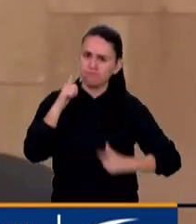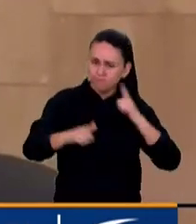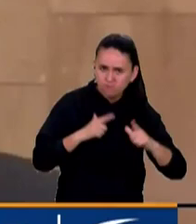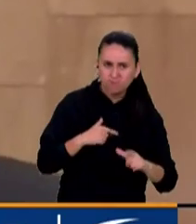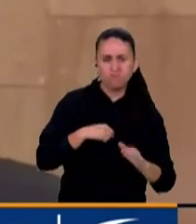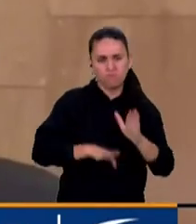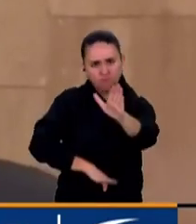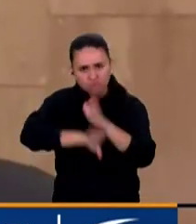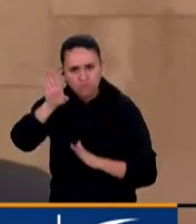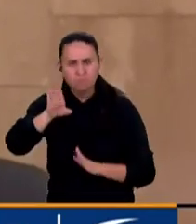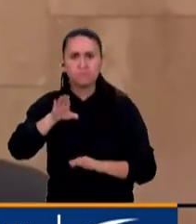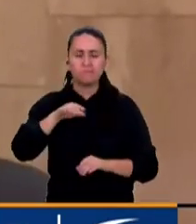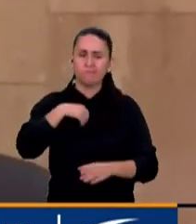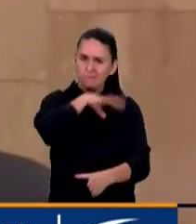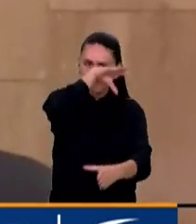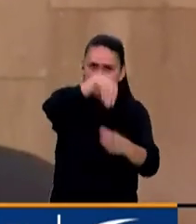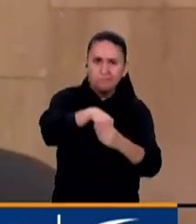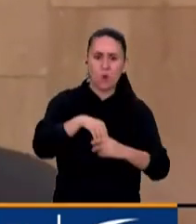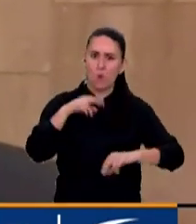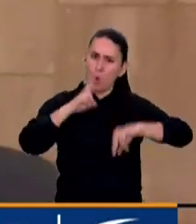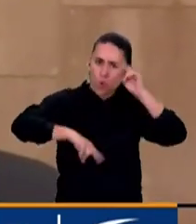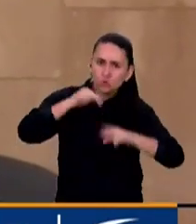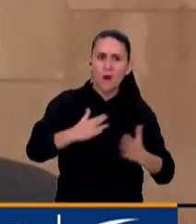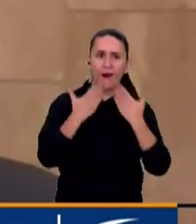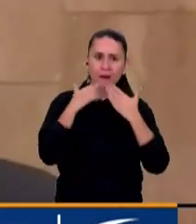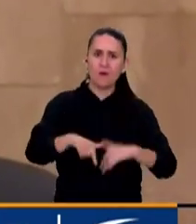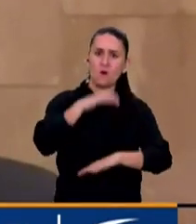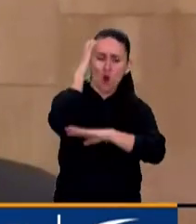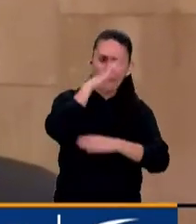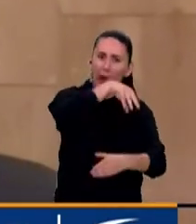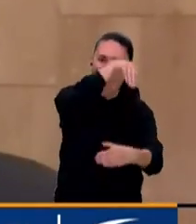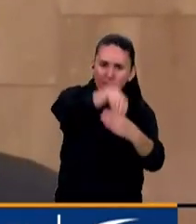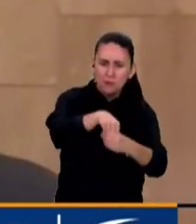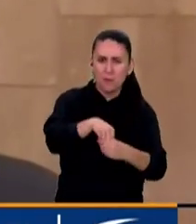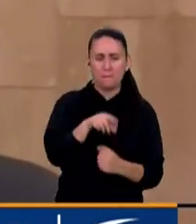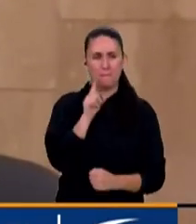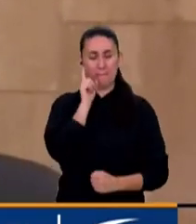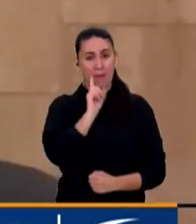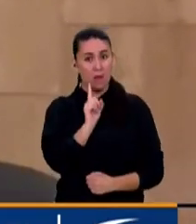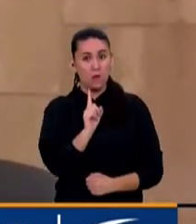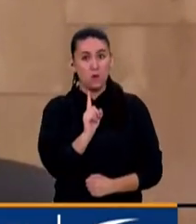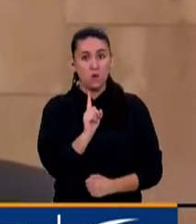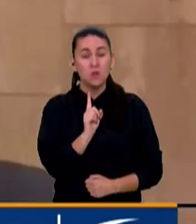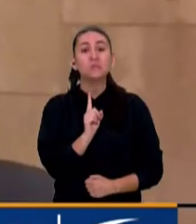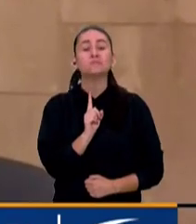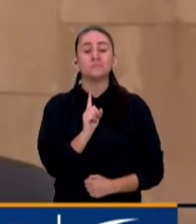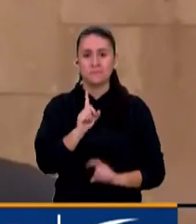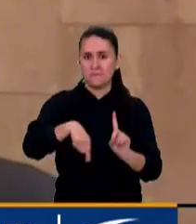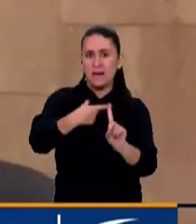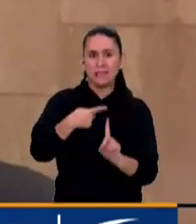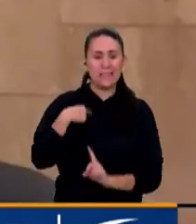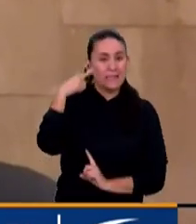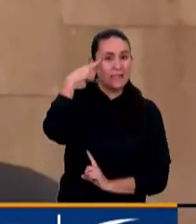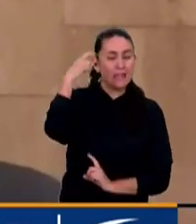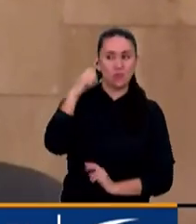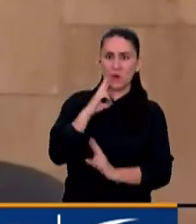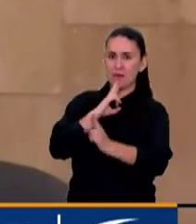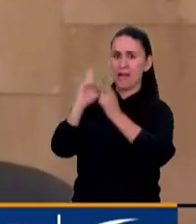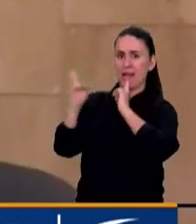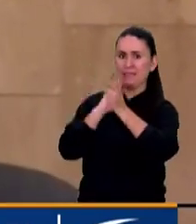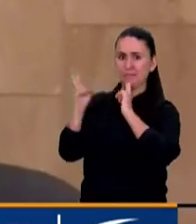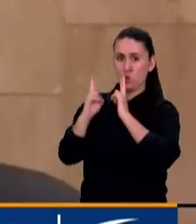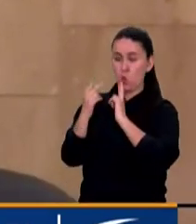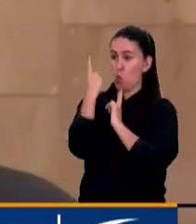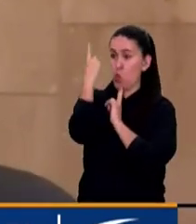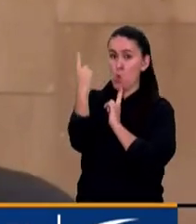de progreso, que ha hecho parte de la construcción de este país, pero a su vez está poniendo en riesgo las relaciones diplomáticas con